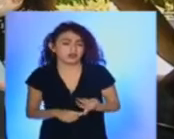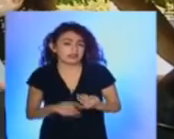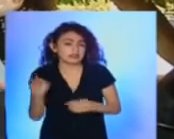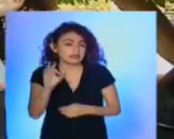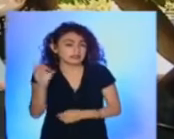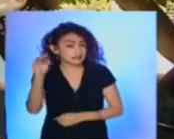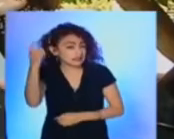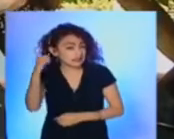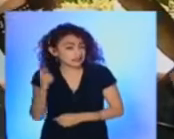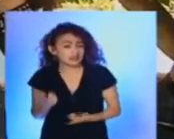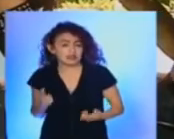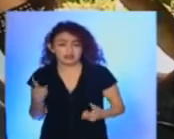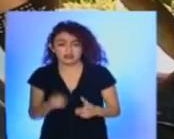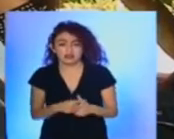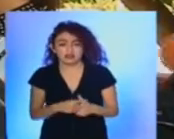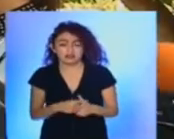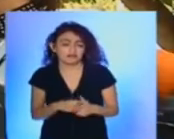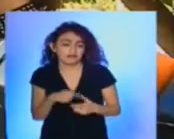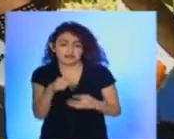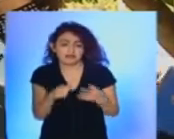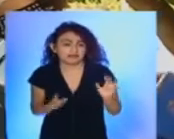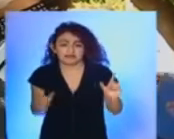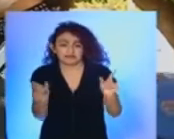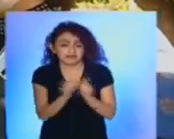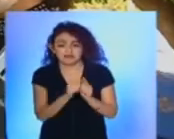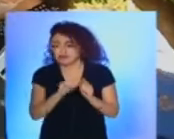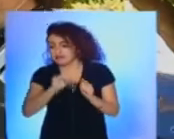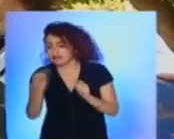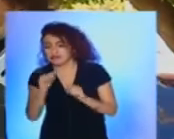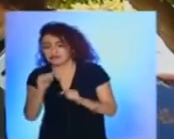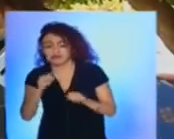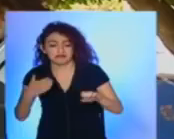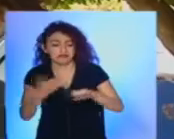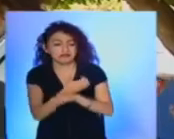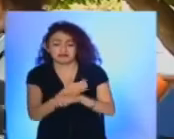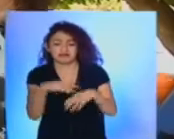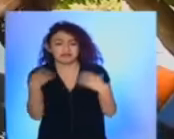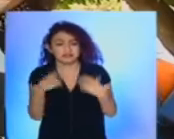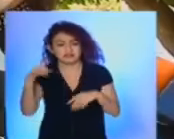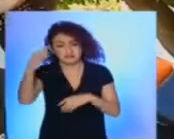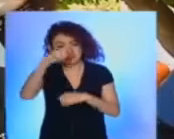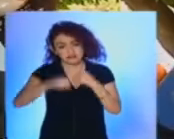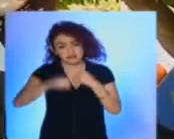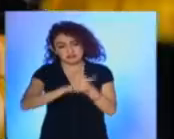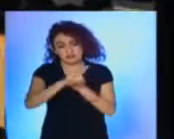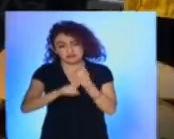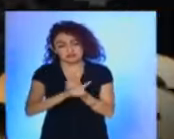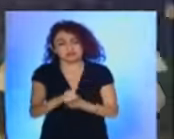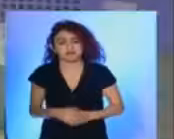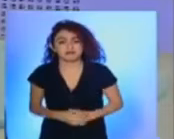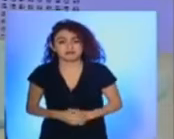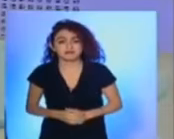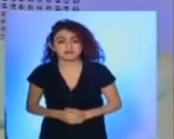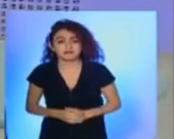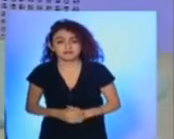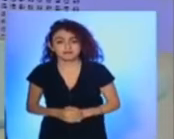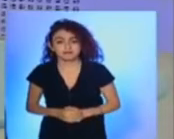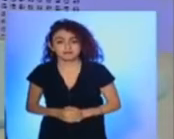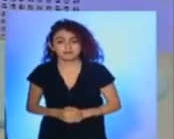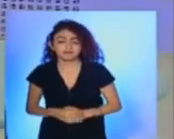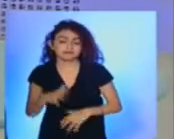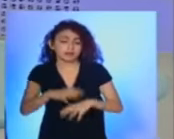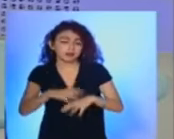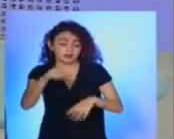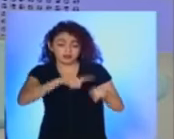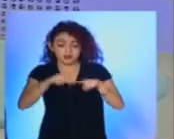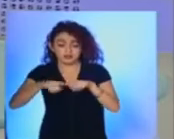quizá Querétaro, pero párale de contar, el resto estamos prácticamente en la misma condición. Y la